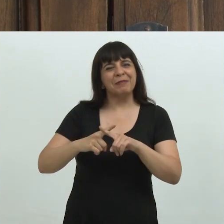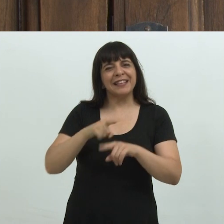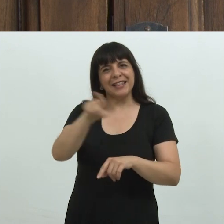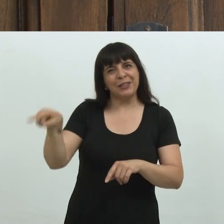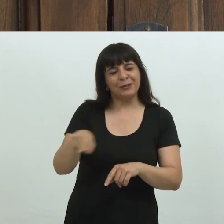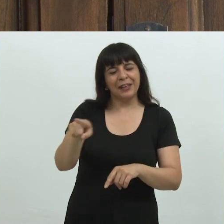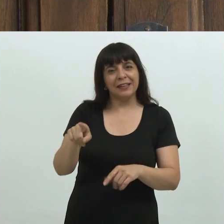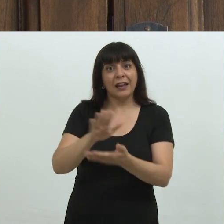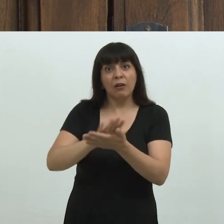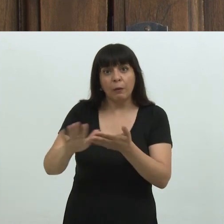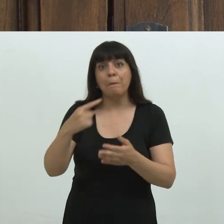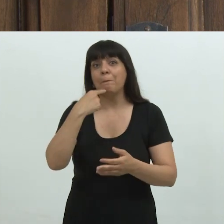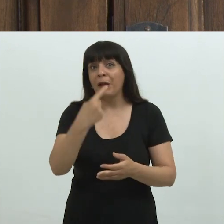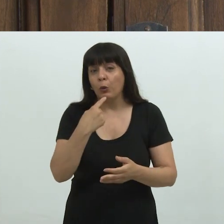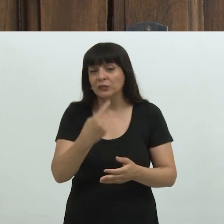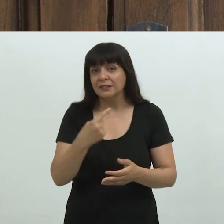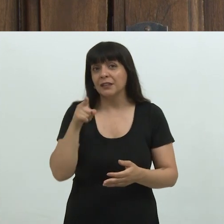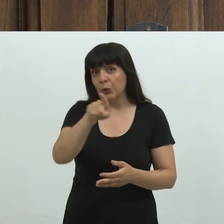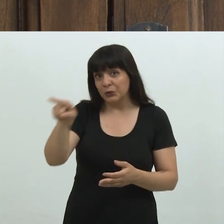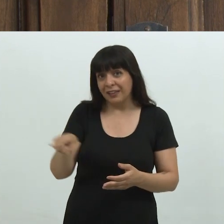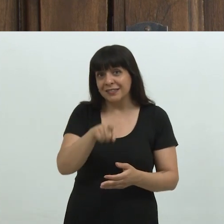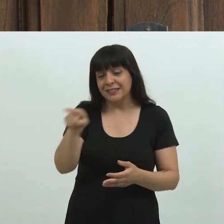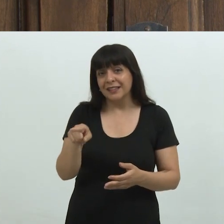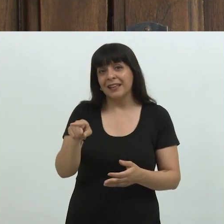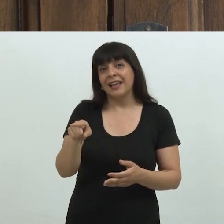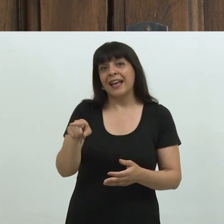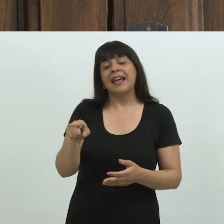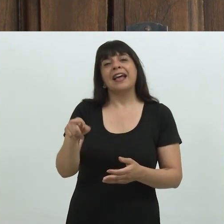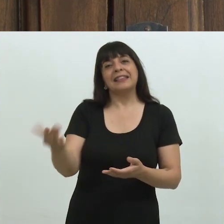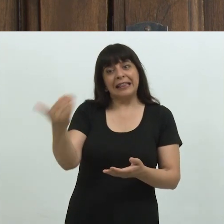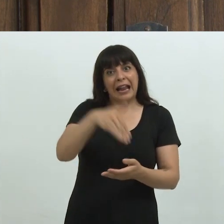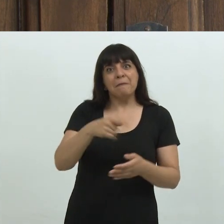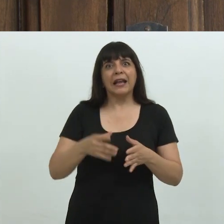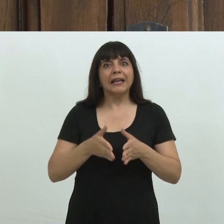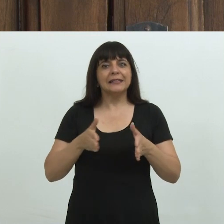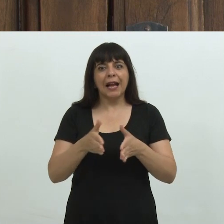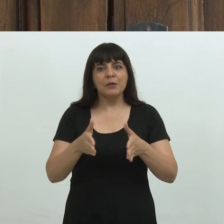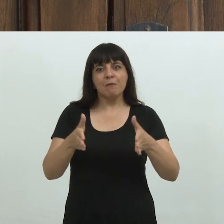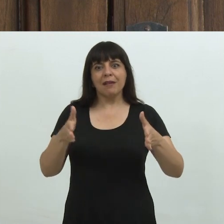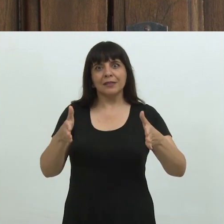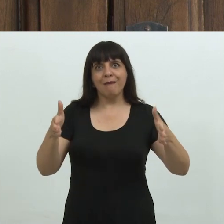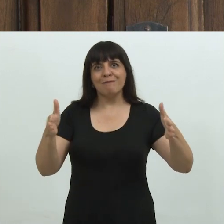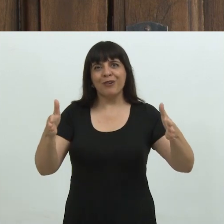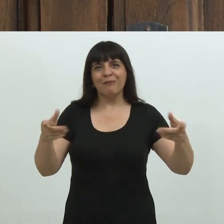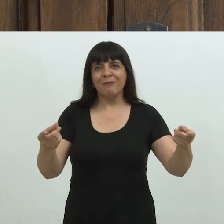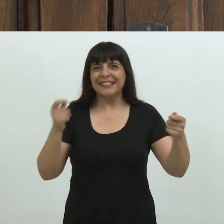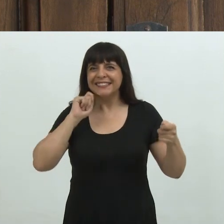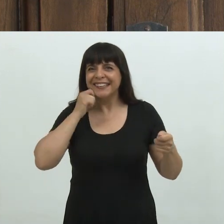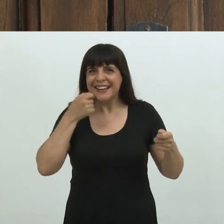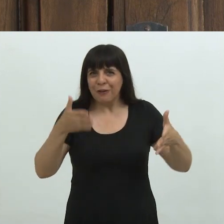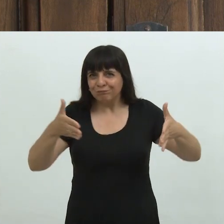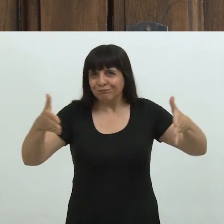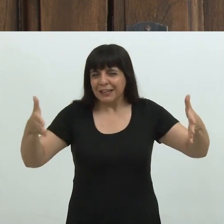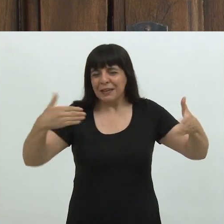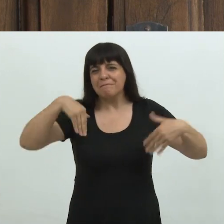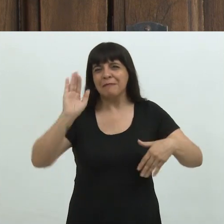experiencias y las nuevas preguntas que seguramente van a hacer que este camino sea cada vez más amplio, cada vez más rico